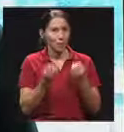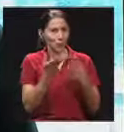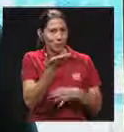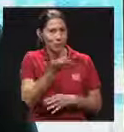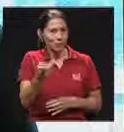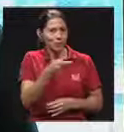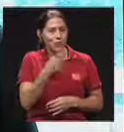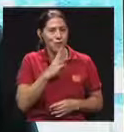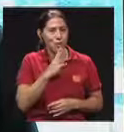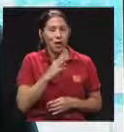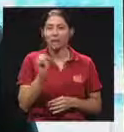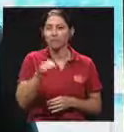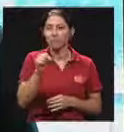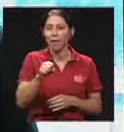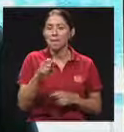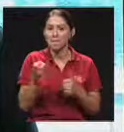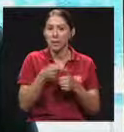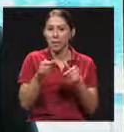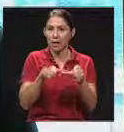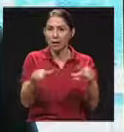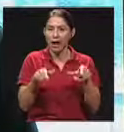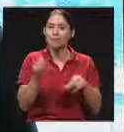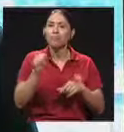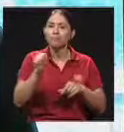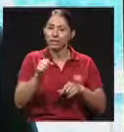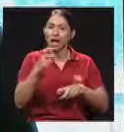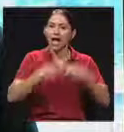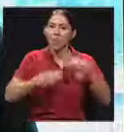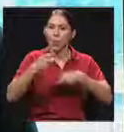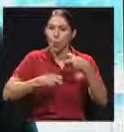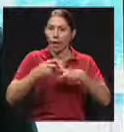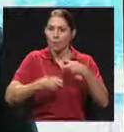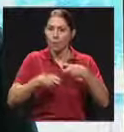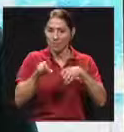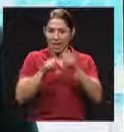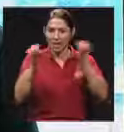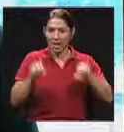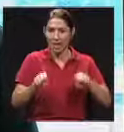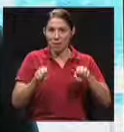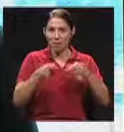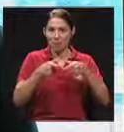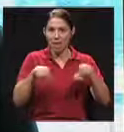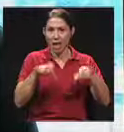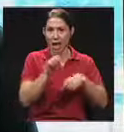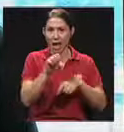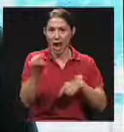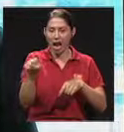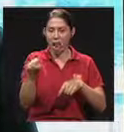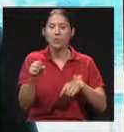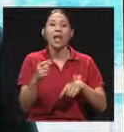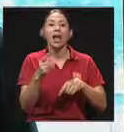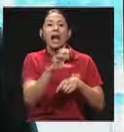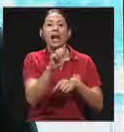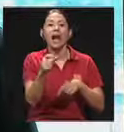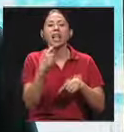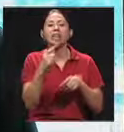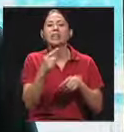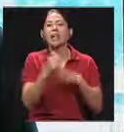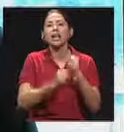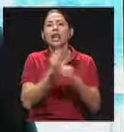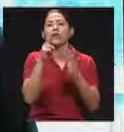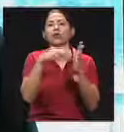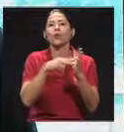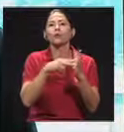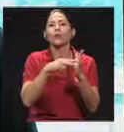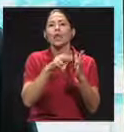usted toca. En primer lugar, efectivamente hay un problema de sostenibilidad en el régimen, la caja ha mencionado dos mil treinta y tantos, la